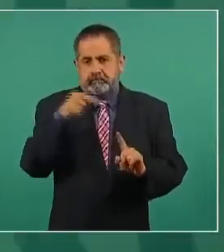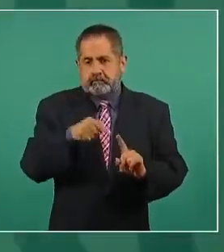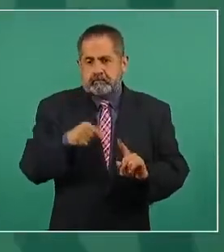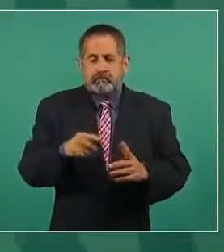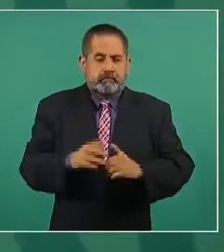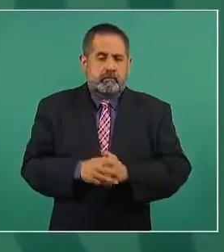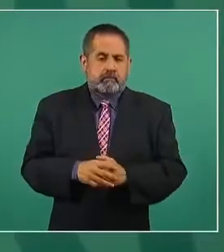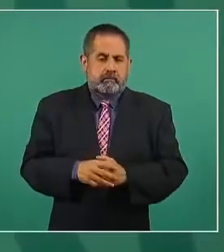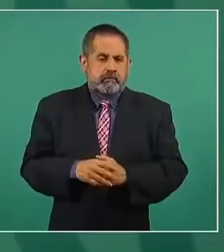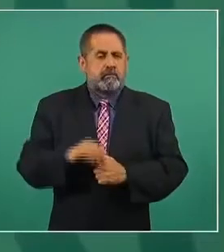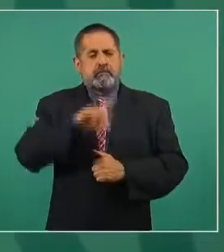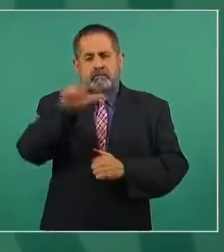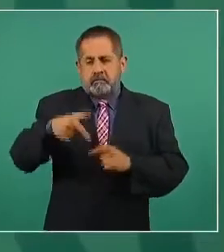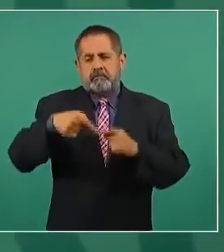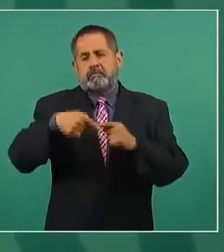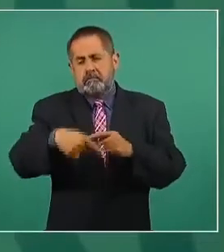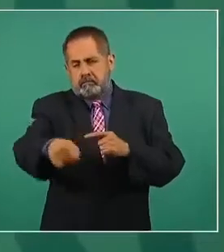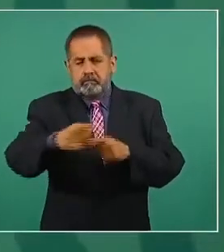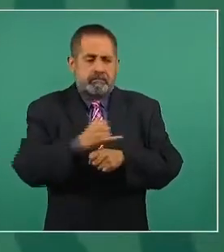Ya vendrán los demás.